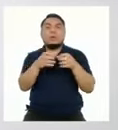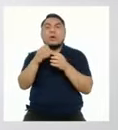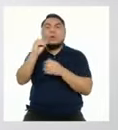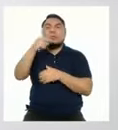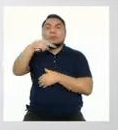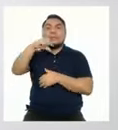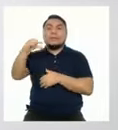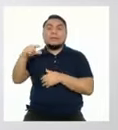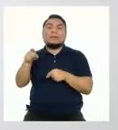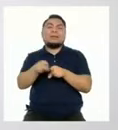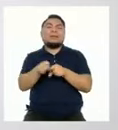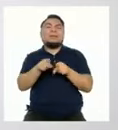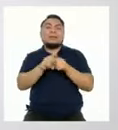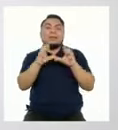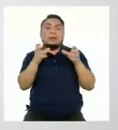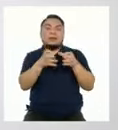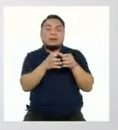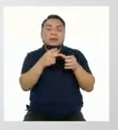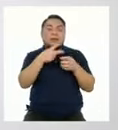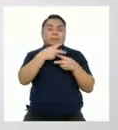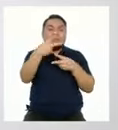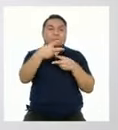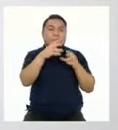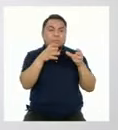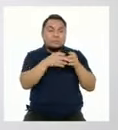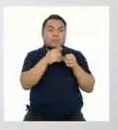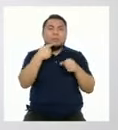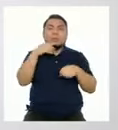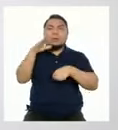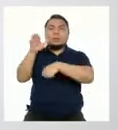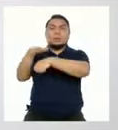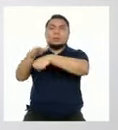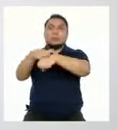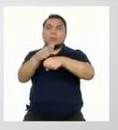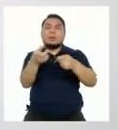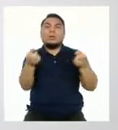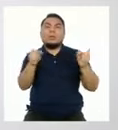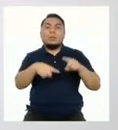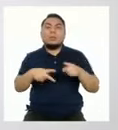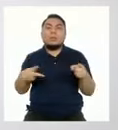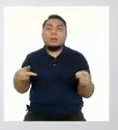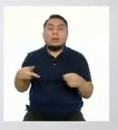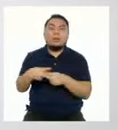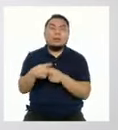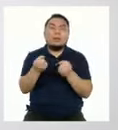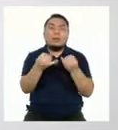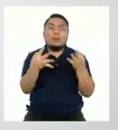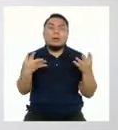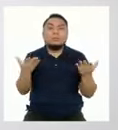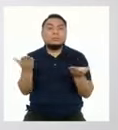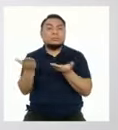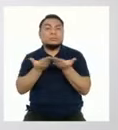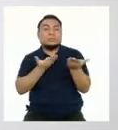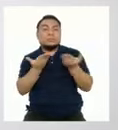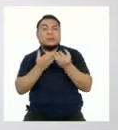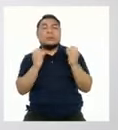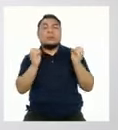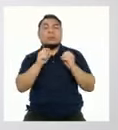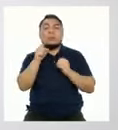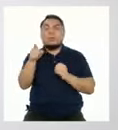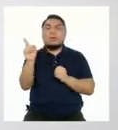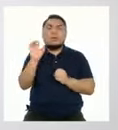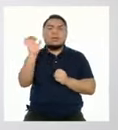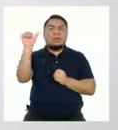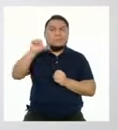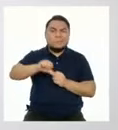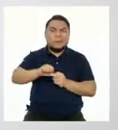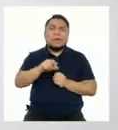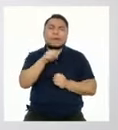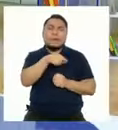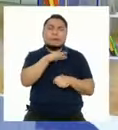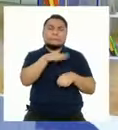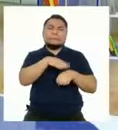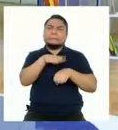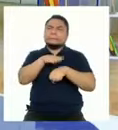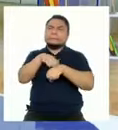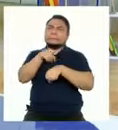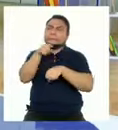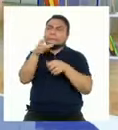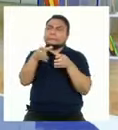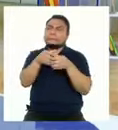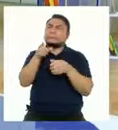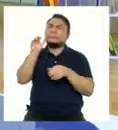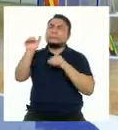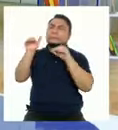y los comités barriales que lanzan alertas cuando se corta algún servicio o estos no funcionan correctamente.